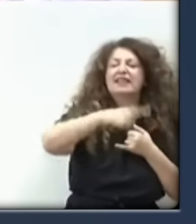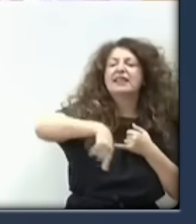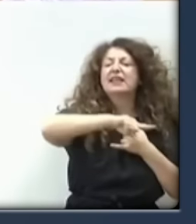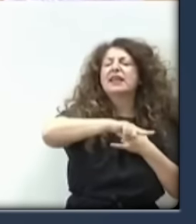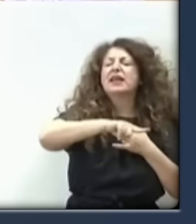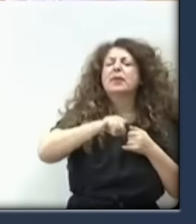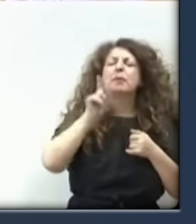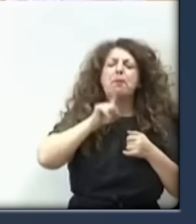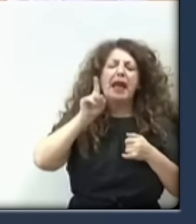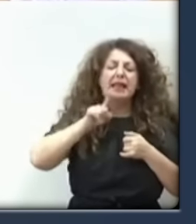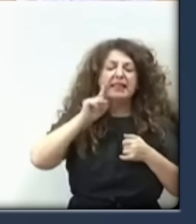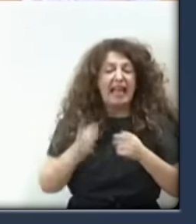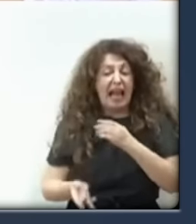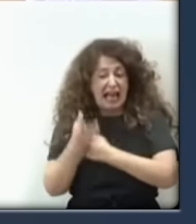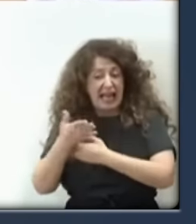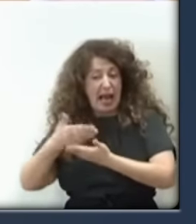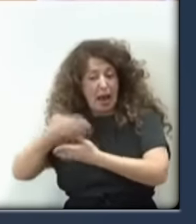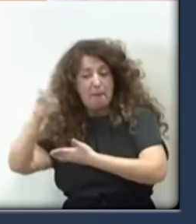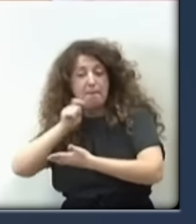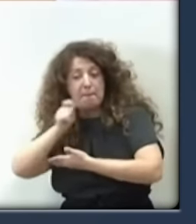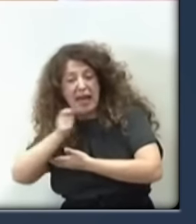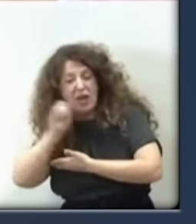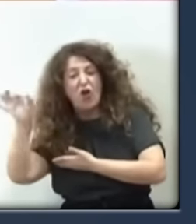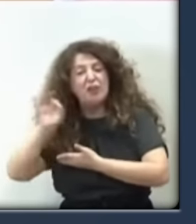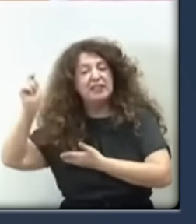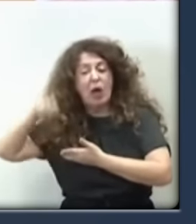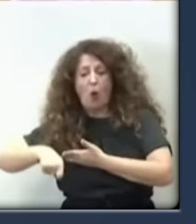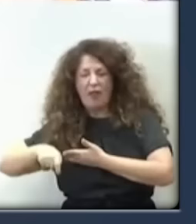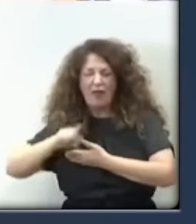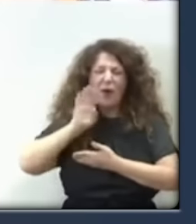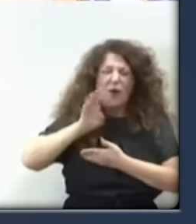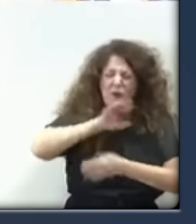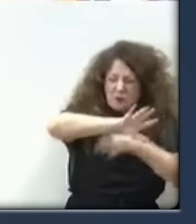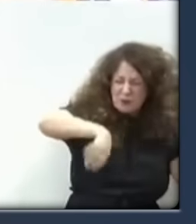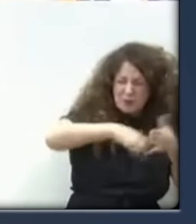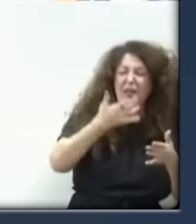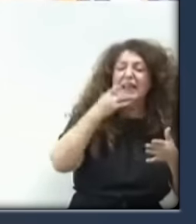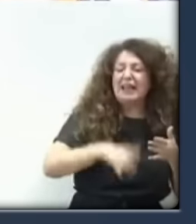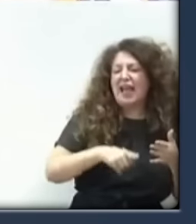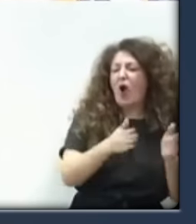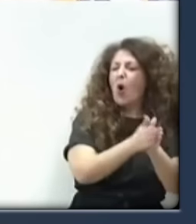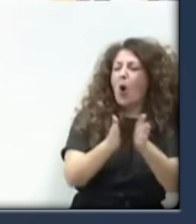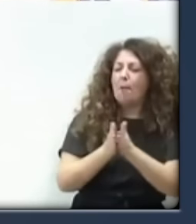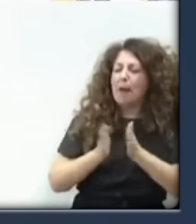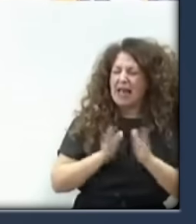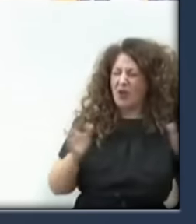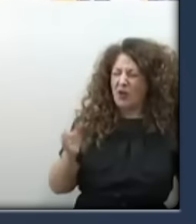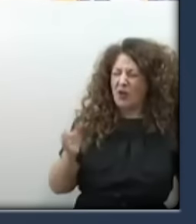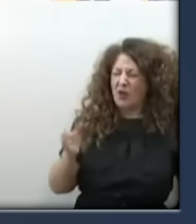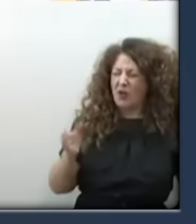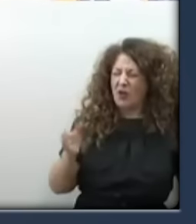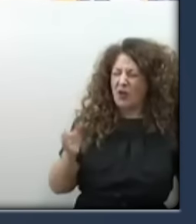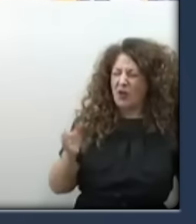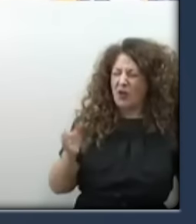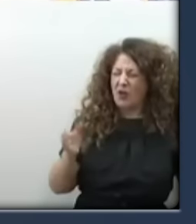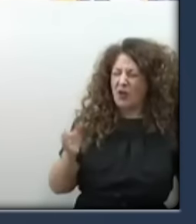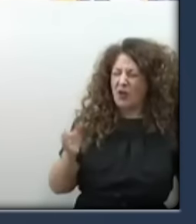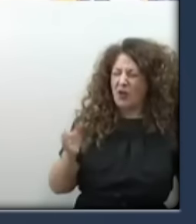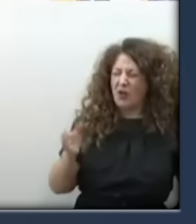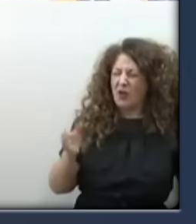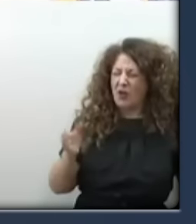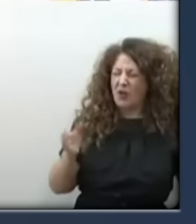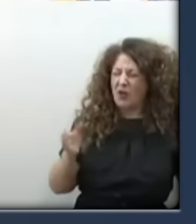el fango procede de las mordidas de sus compañeros de partido. Bueno, que me gusta cómo esta senadora